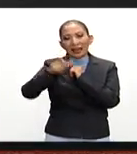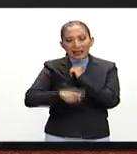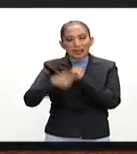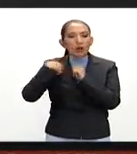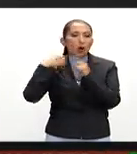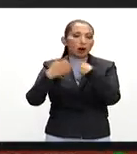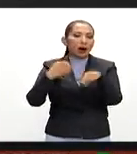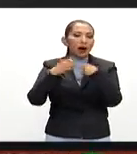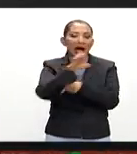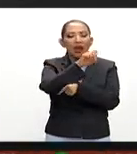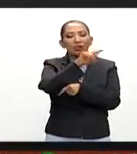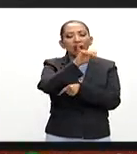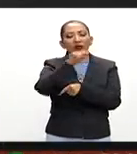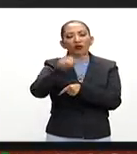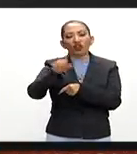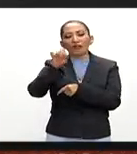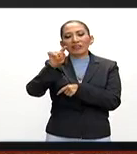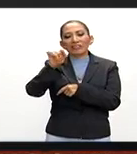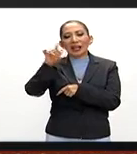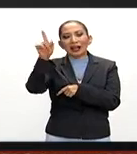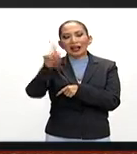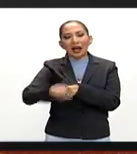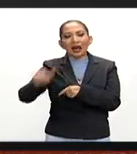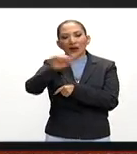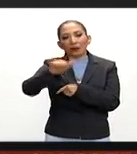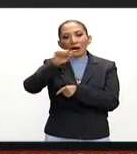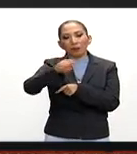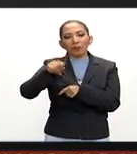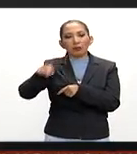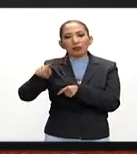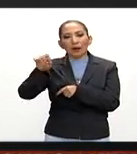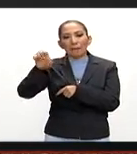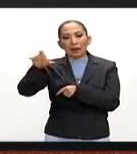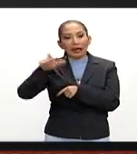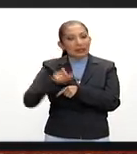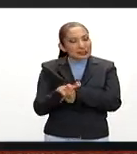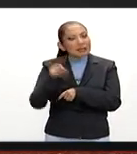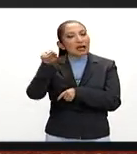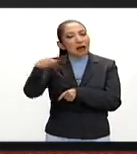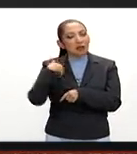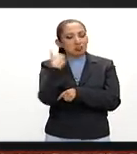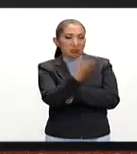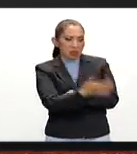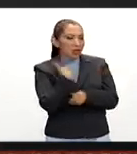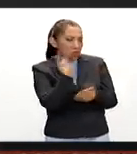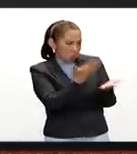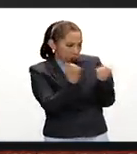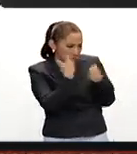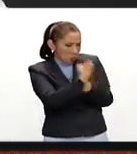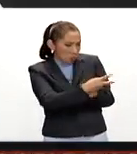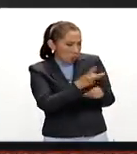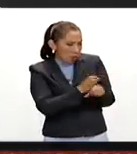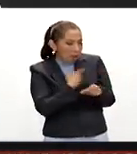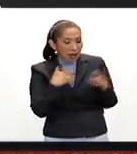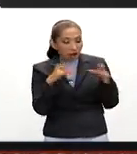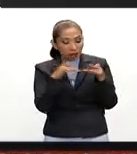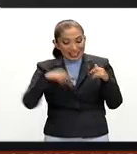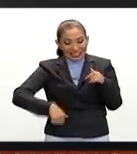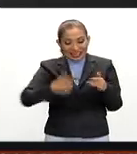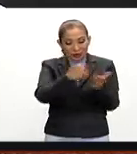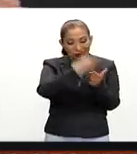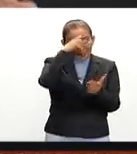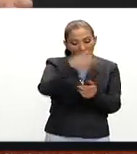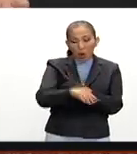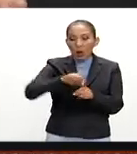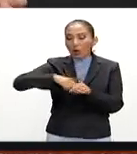electrónico educación.fiscal arroba sat.gov.mx nos lo solicitan y estaremos en contacto tanto aquí en la Ciudad de